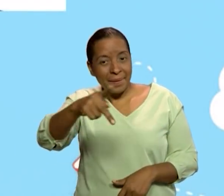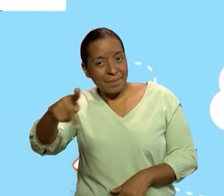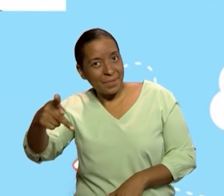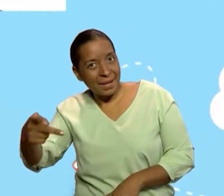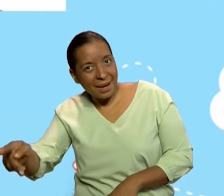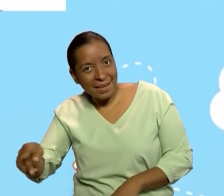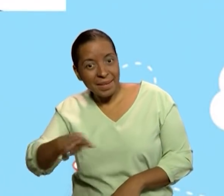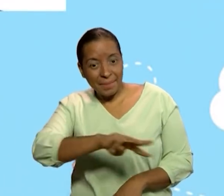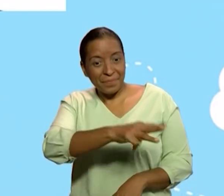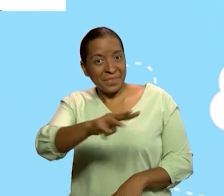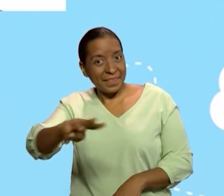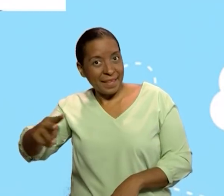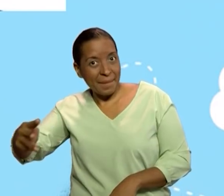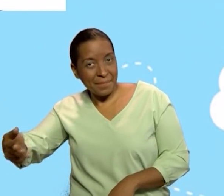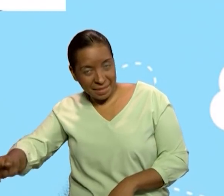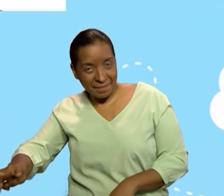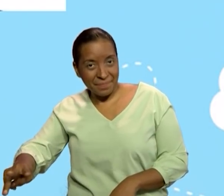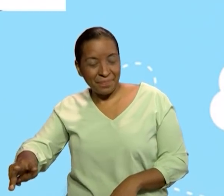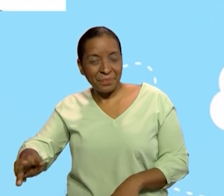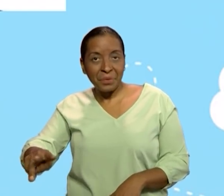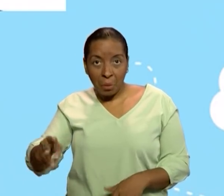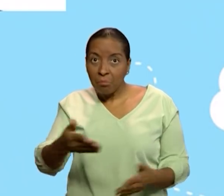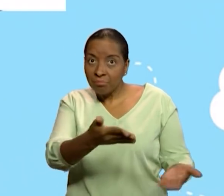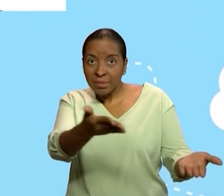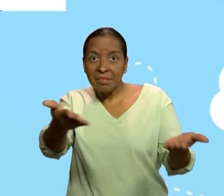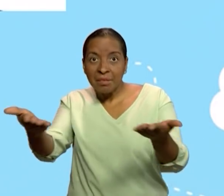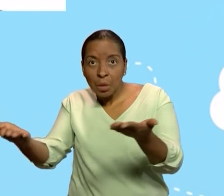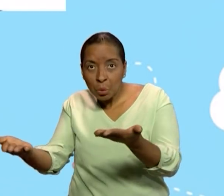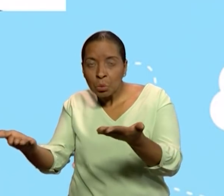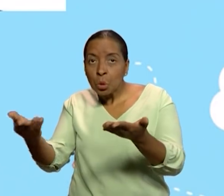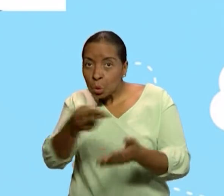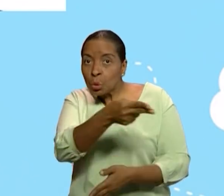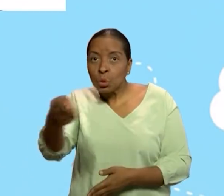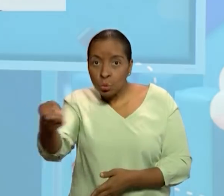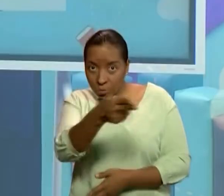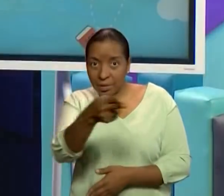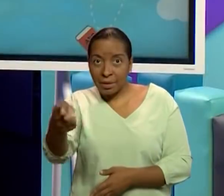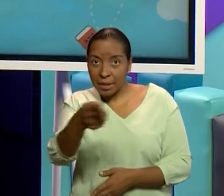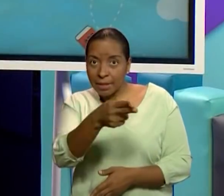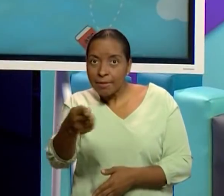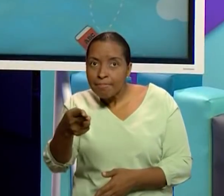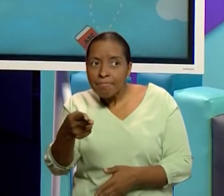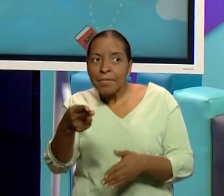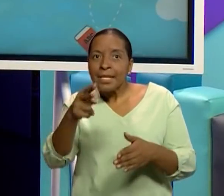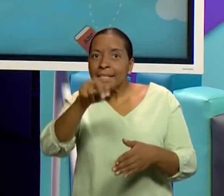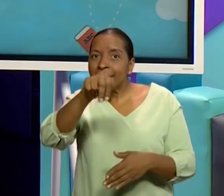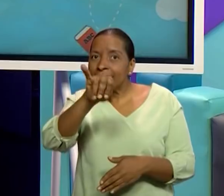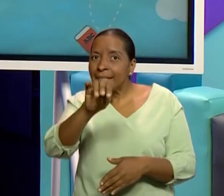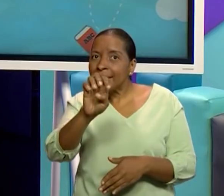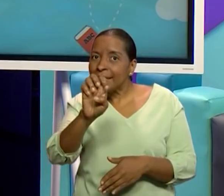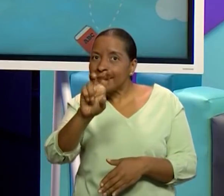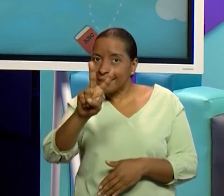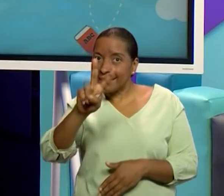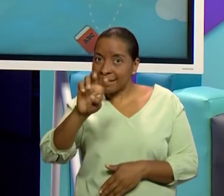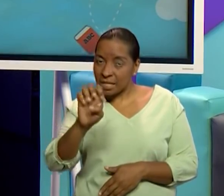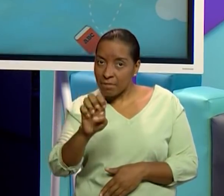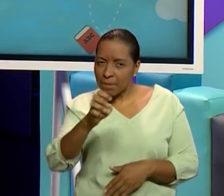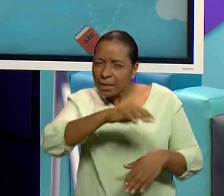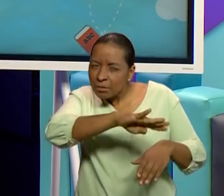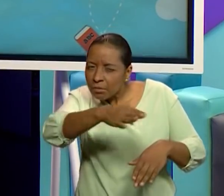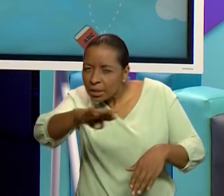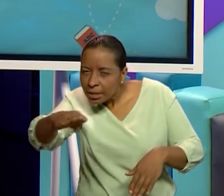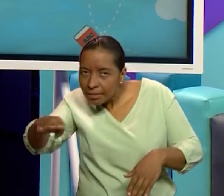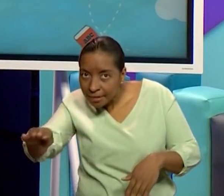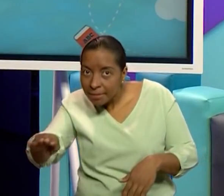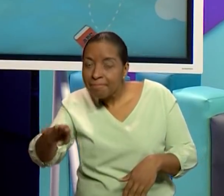en el mar. Quizás algunos de ustedes han pensado también que en la nieve como aparece en la imagen. Sí,